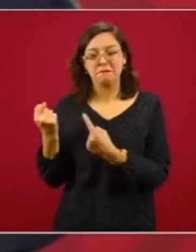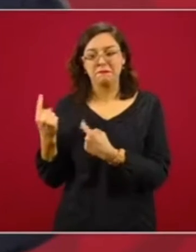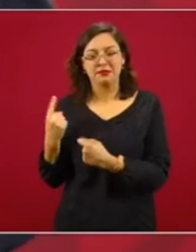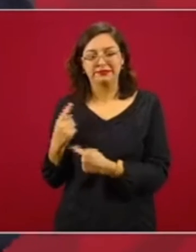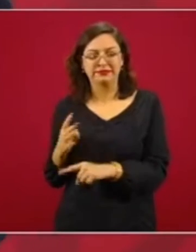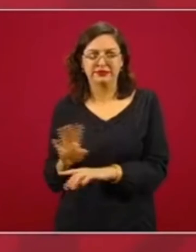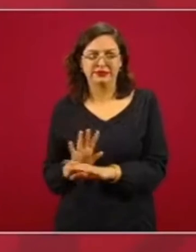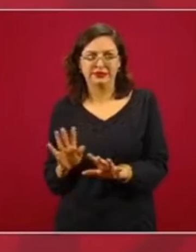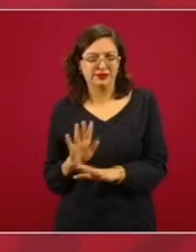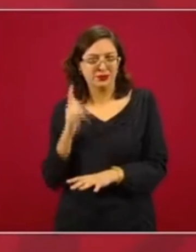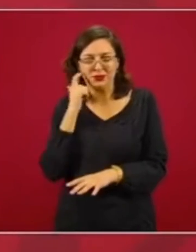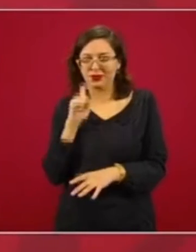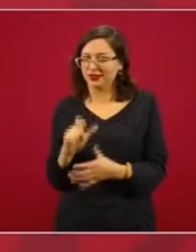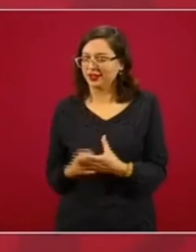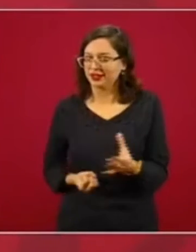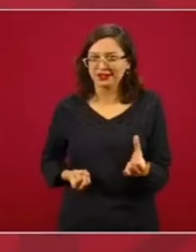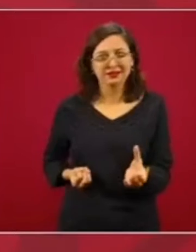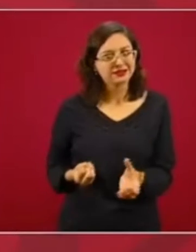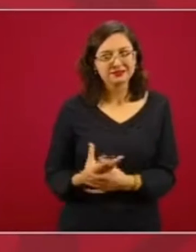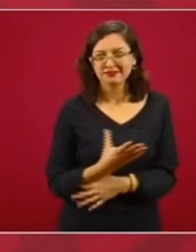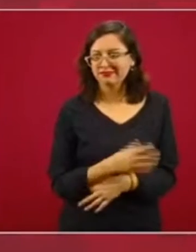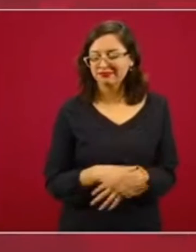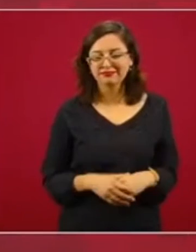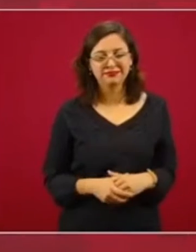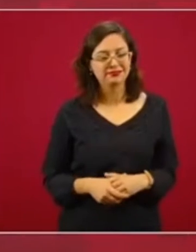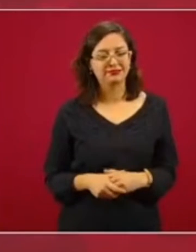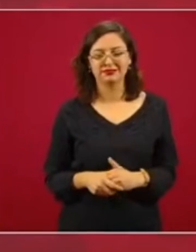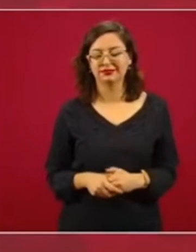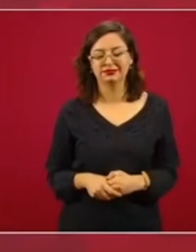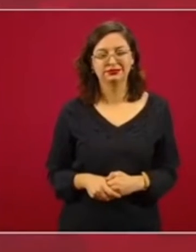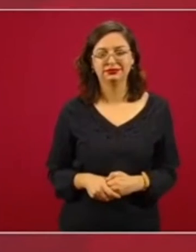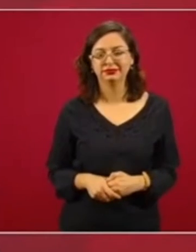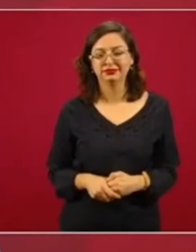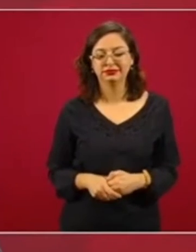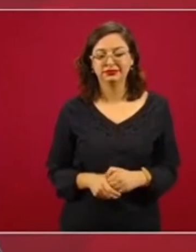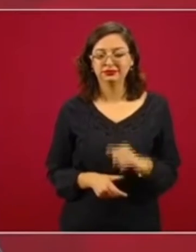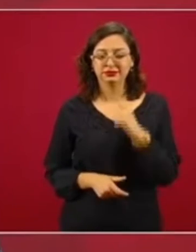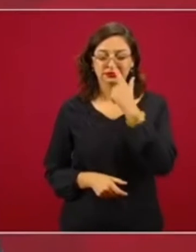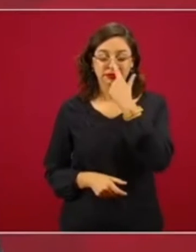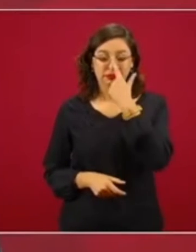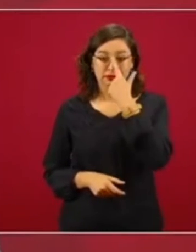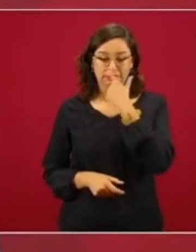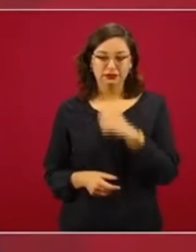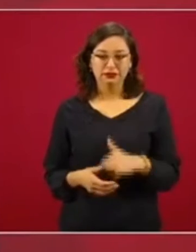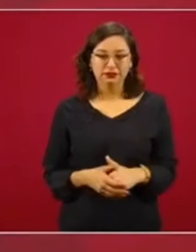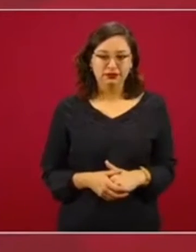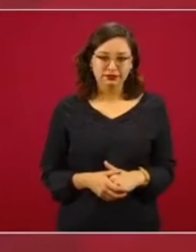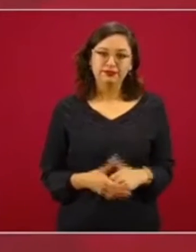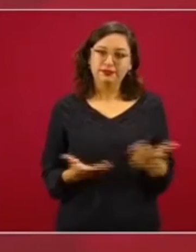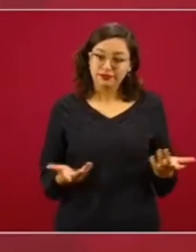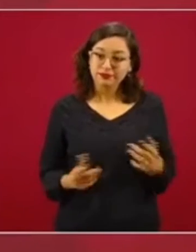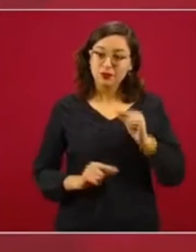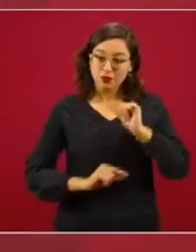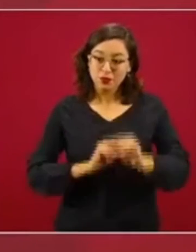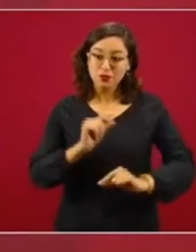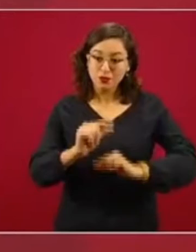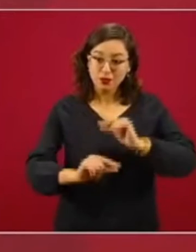ganas de salir y hay que salir